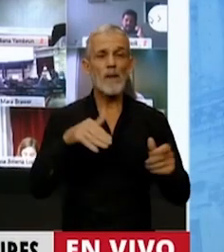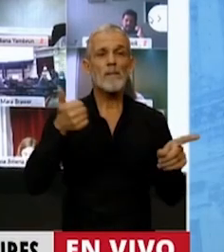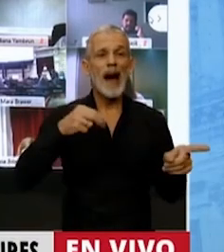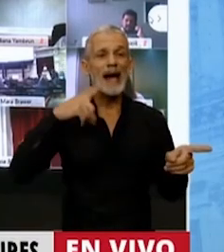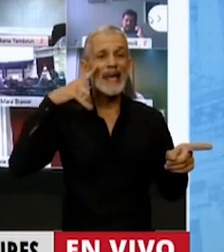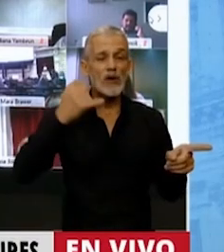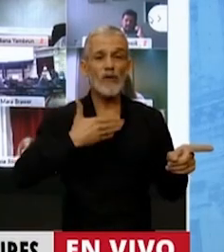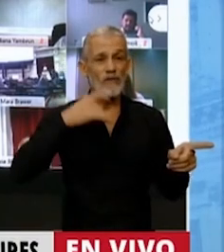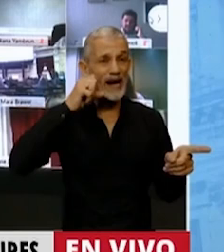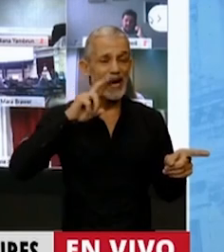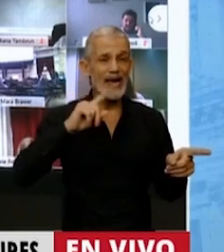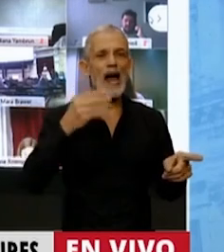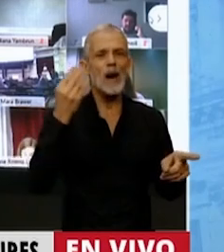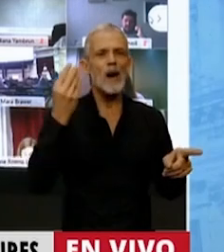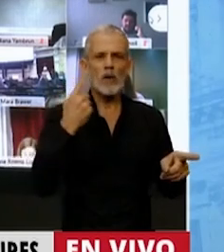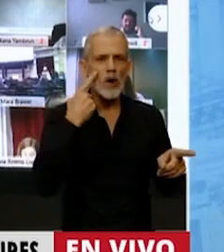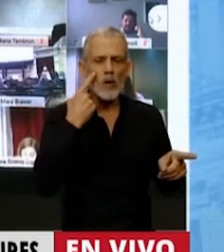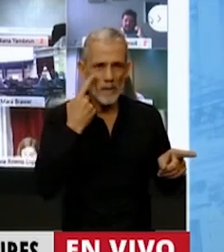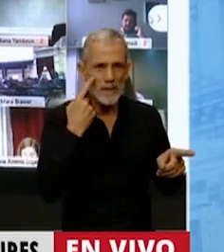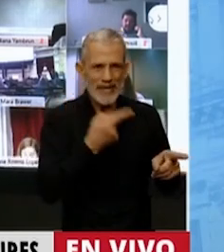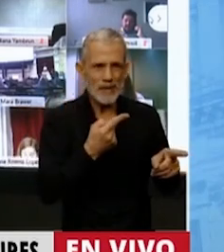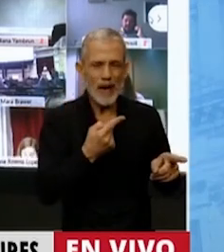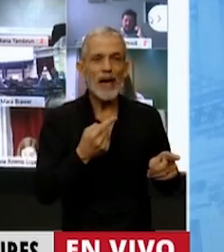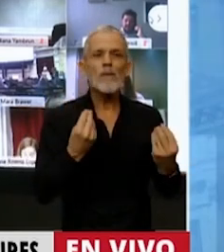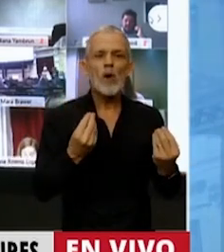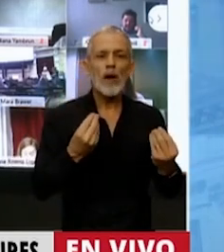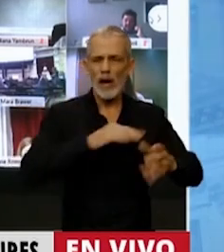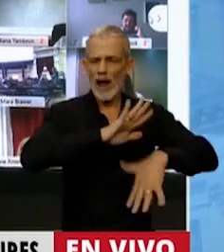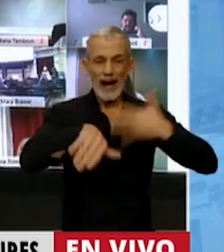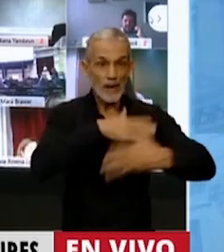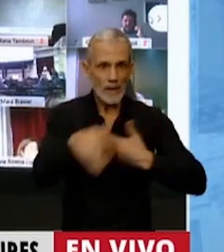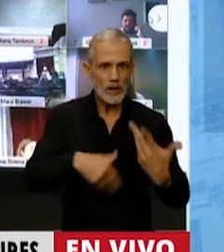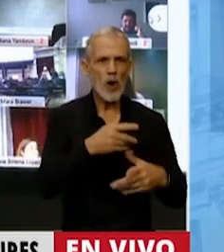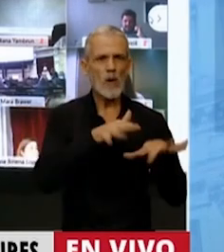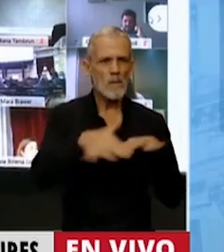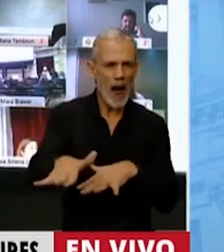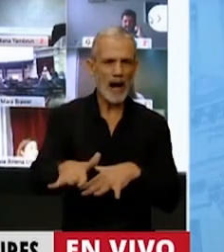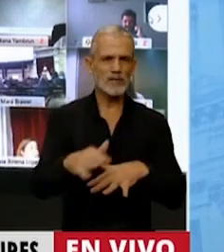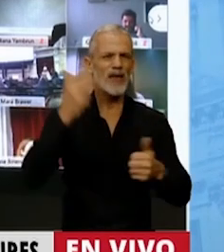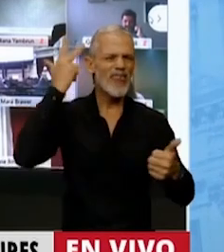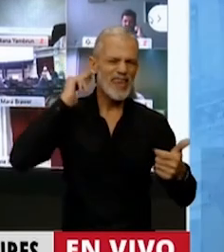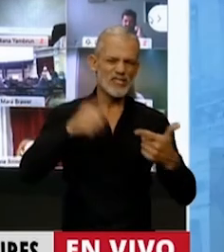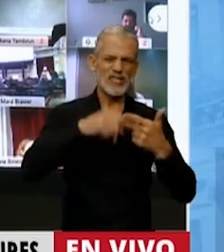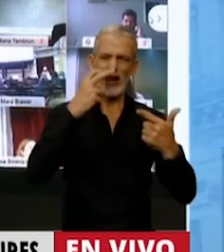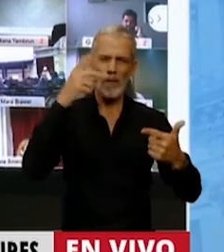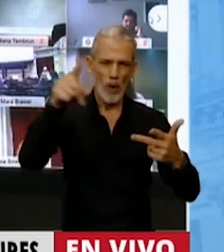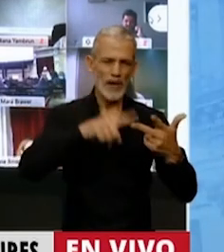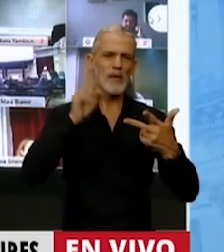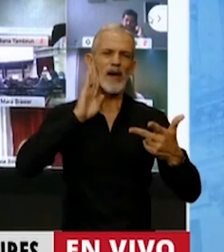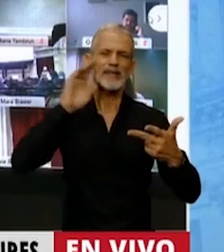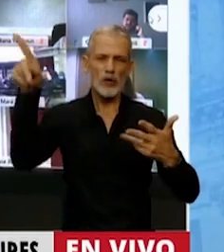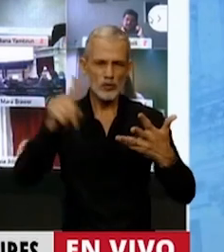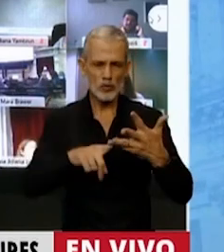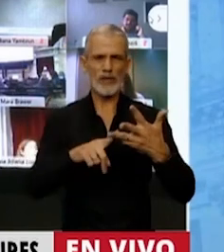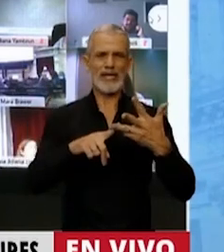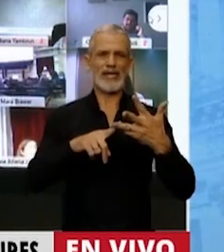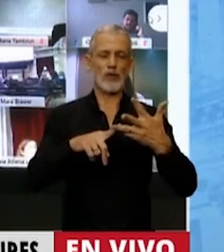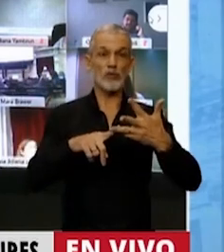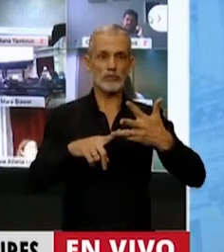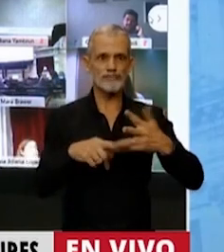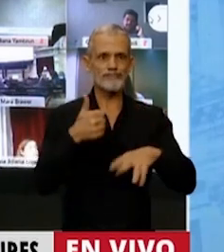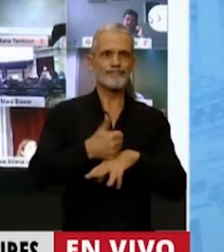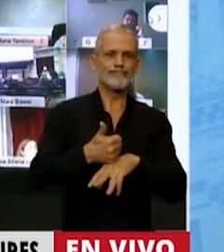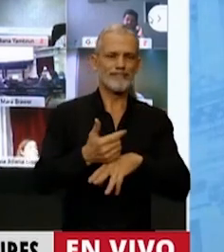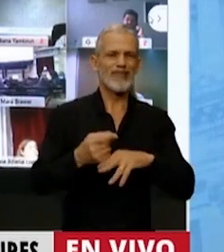Mariano Ferreira presente porque está presente en las rebeliones populares de Chile, de Bolivia, de Estados Unidos y en la